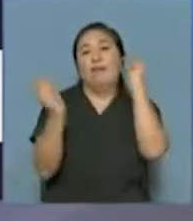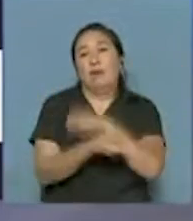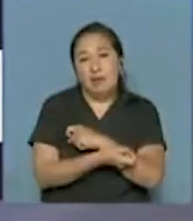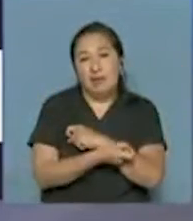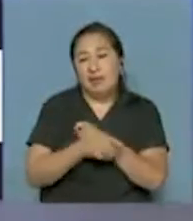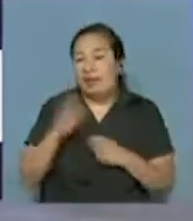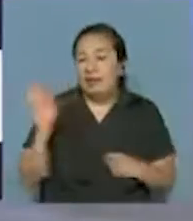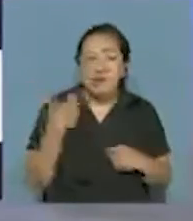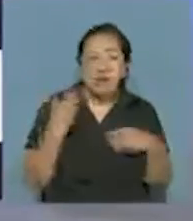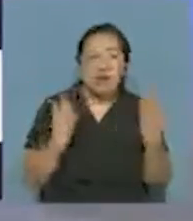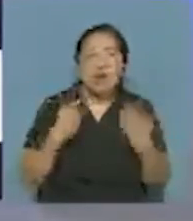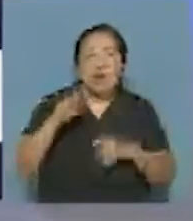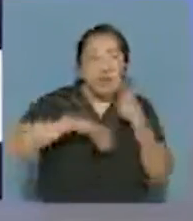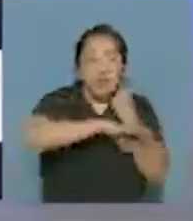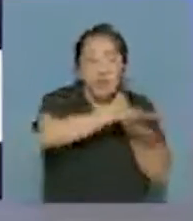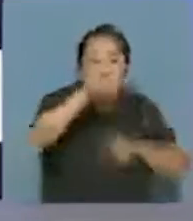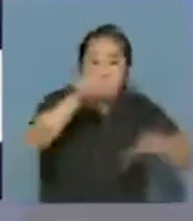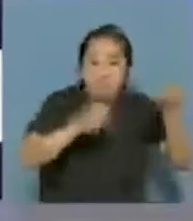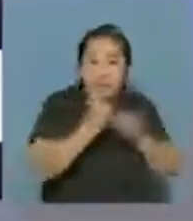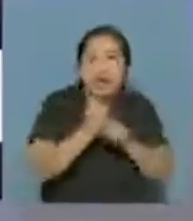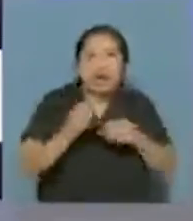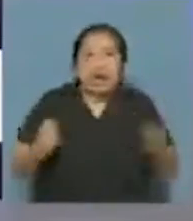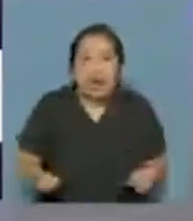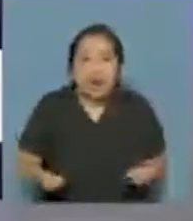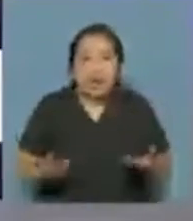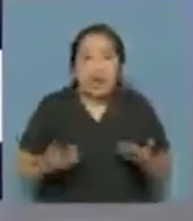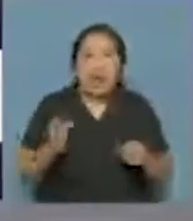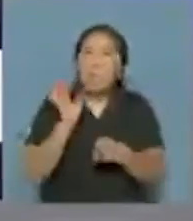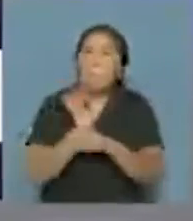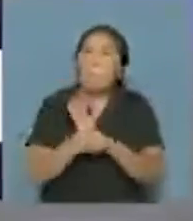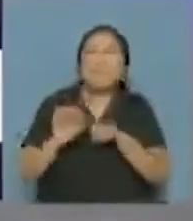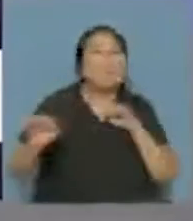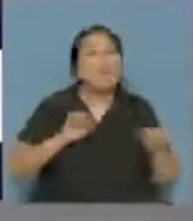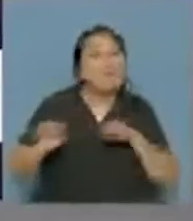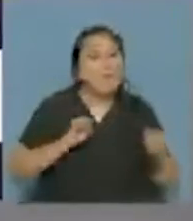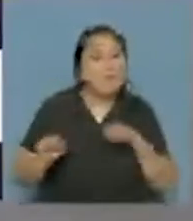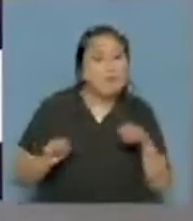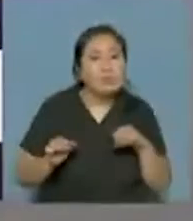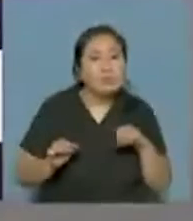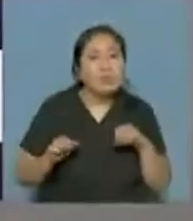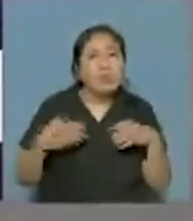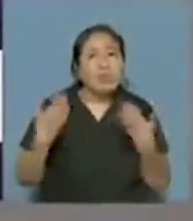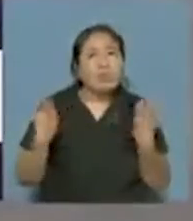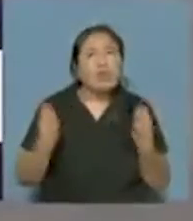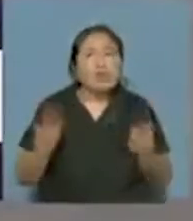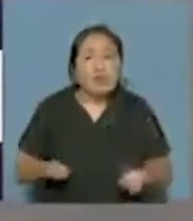a todo lo que hace nuestro sector. ¿En qué sentido? Debe ser una revolución, debe ser un nuevo